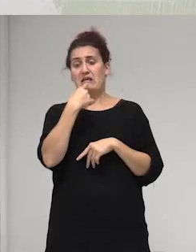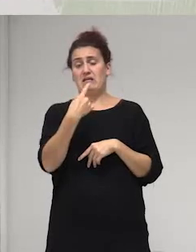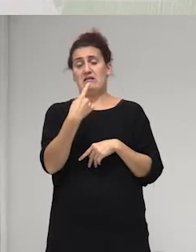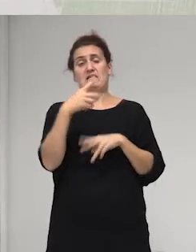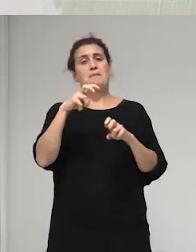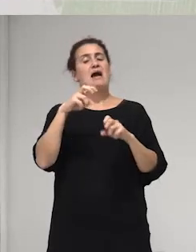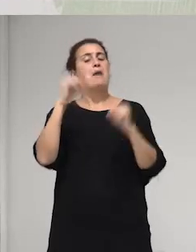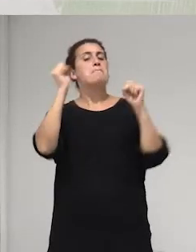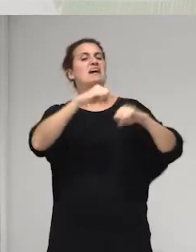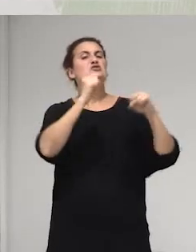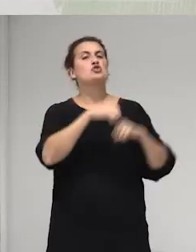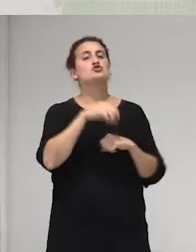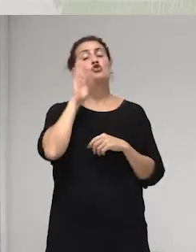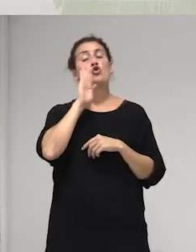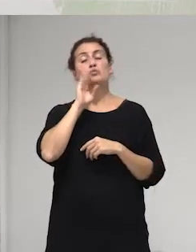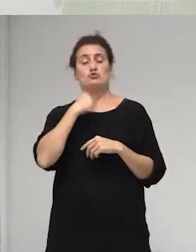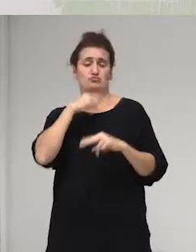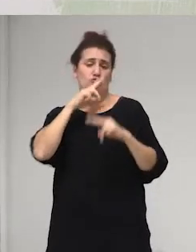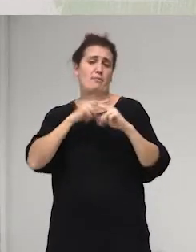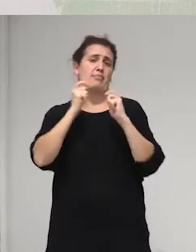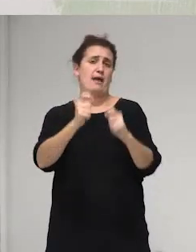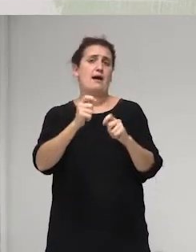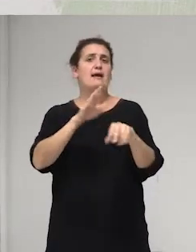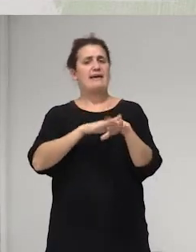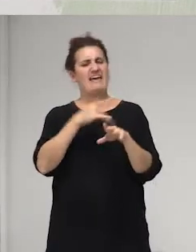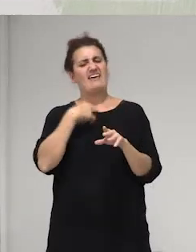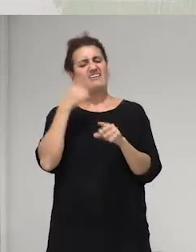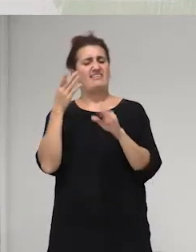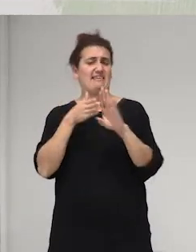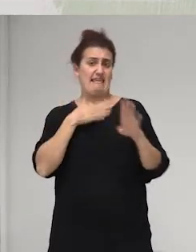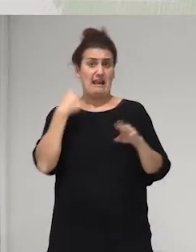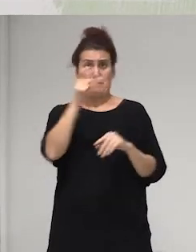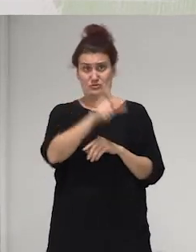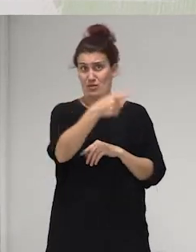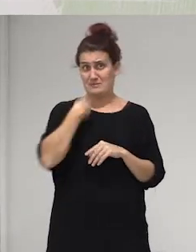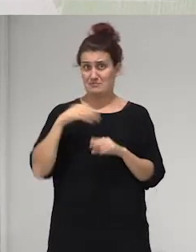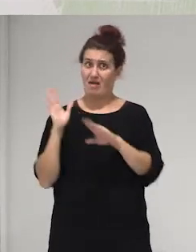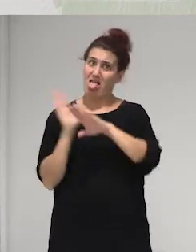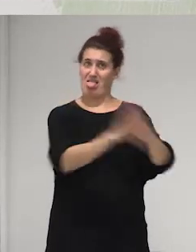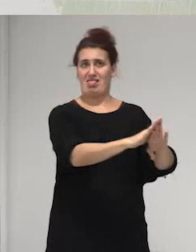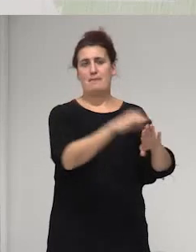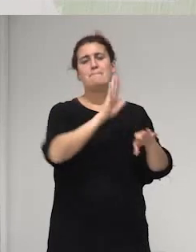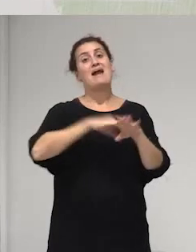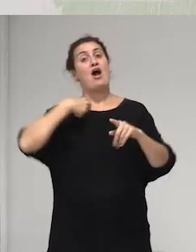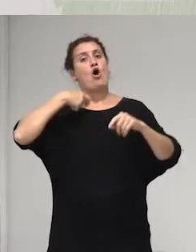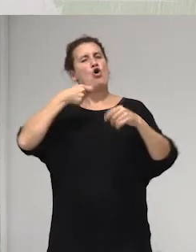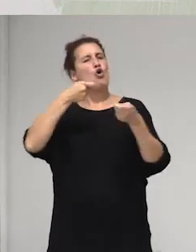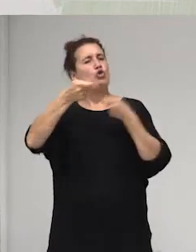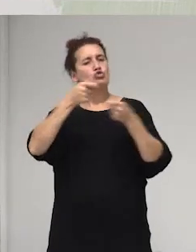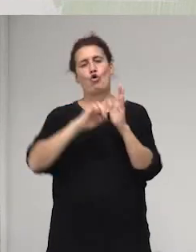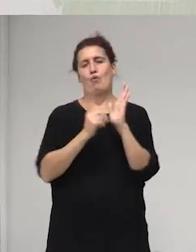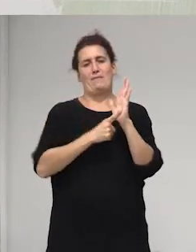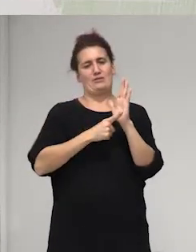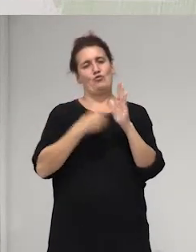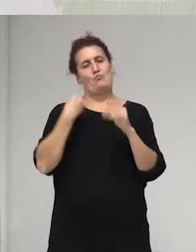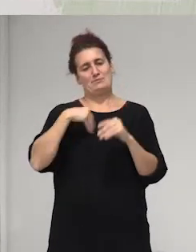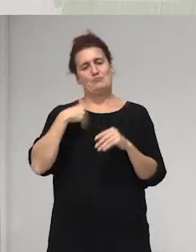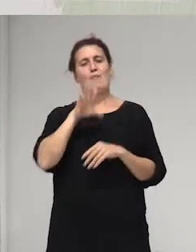quieren destituirlo en favor de tener el control casi total de la institucionalidad del Estado